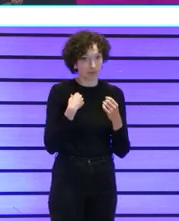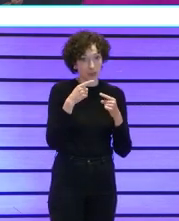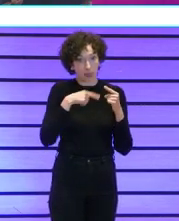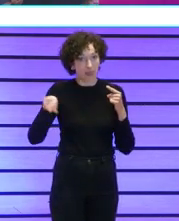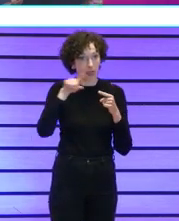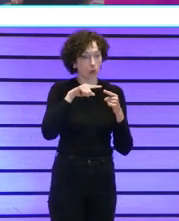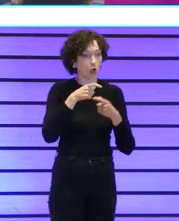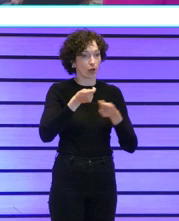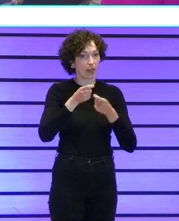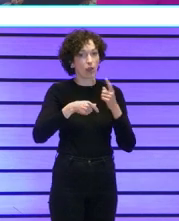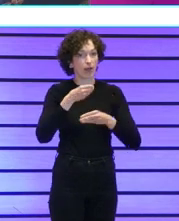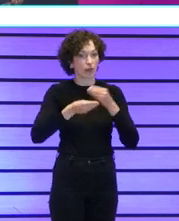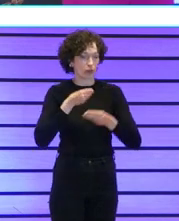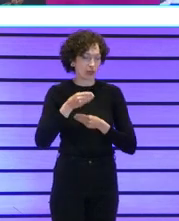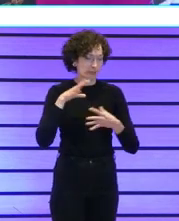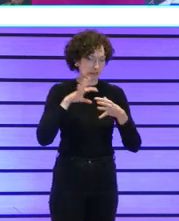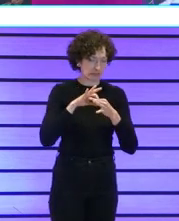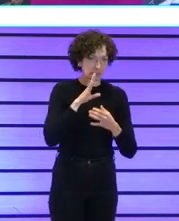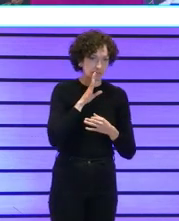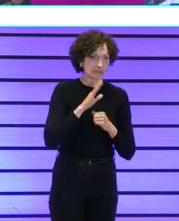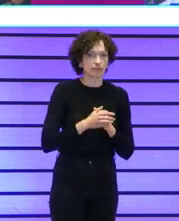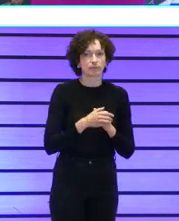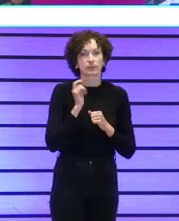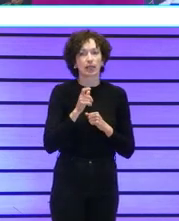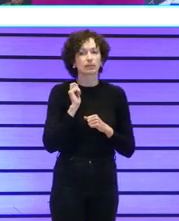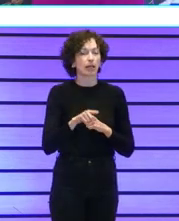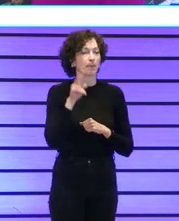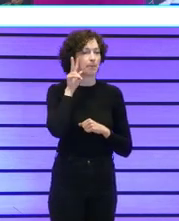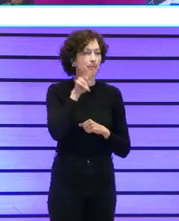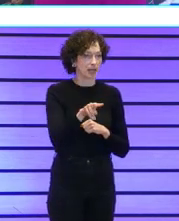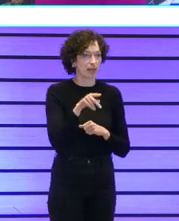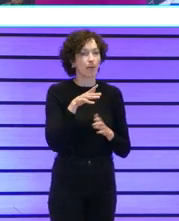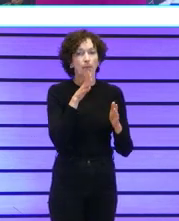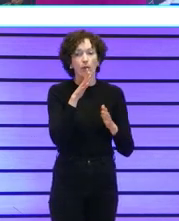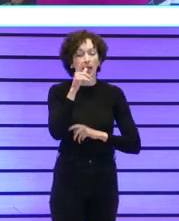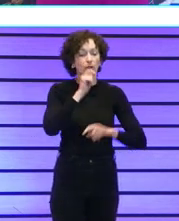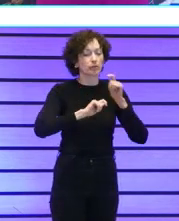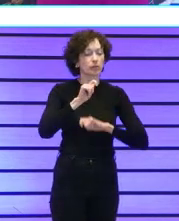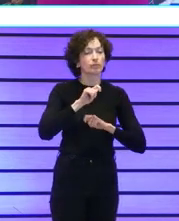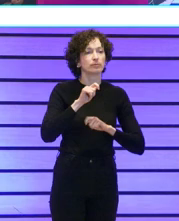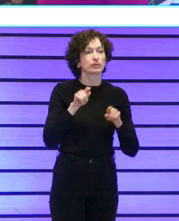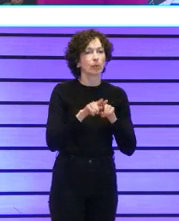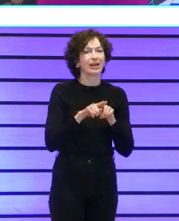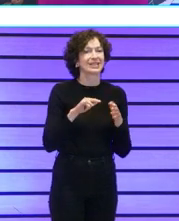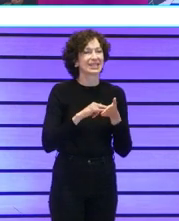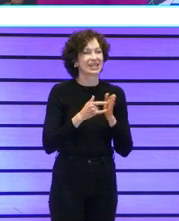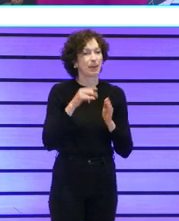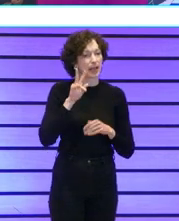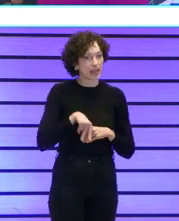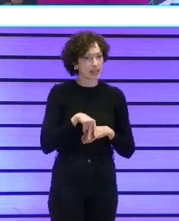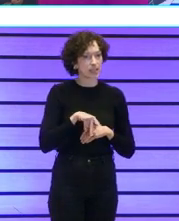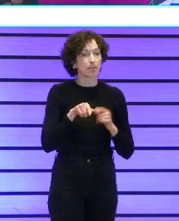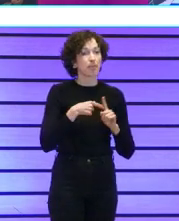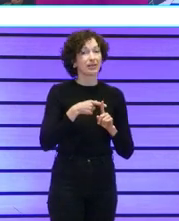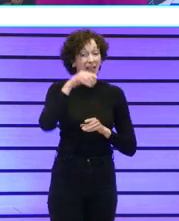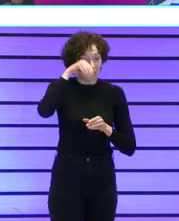de coordinación de acciones la mirada sistémica la organización es un sistema y además la organización está dentro de otro